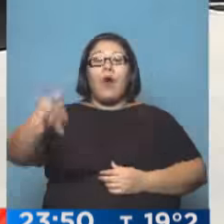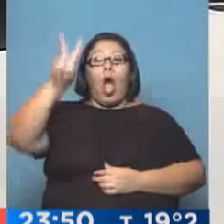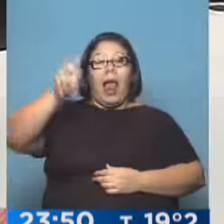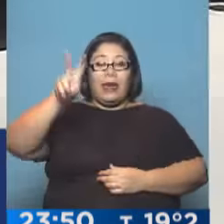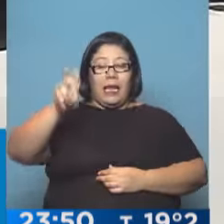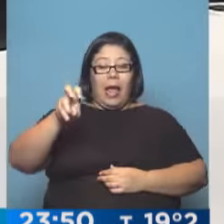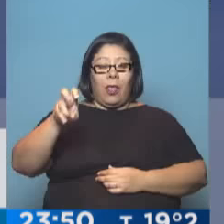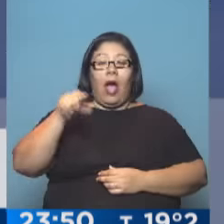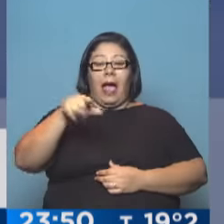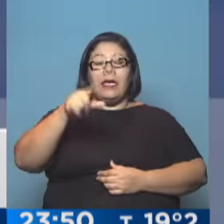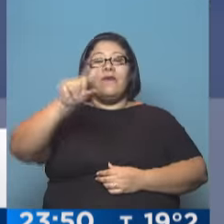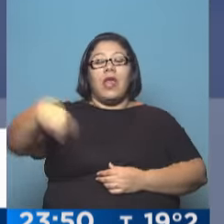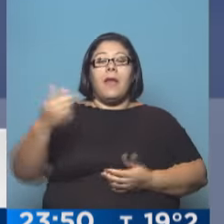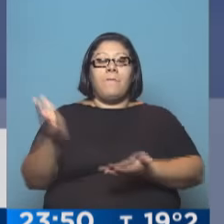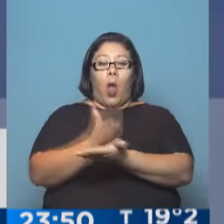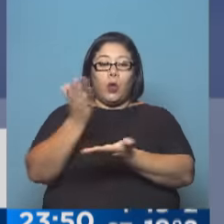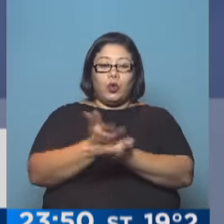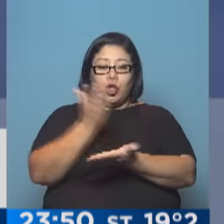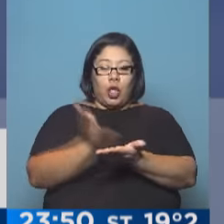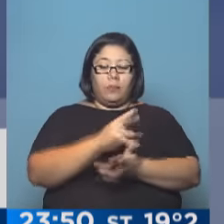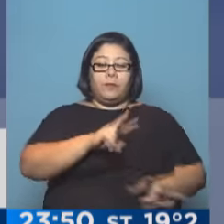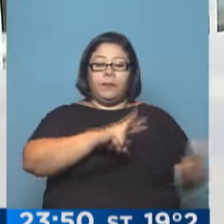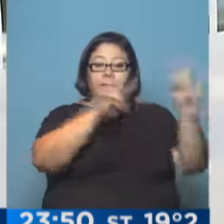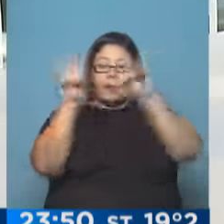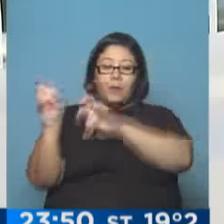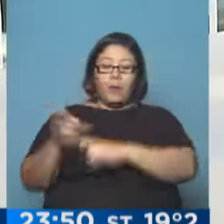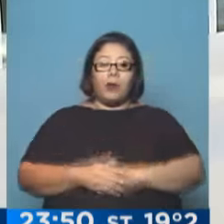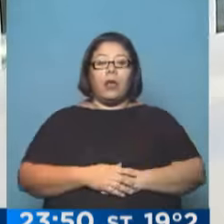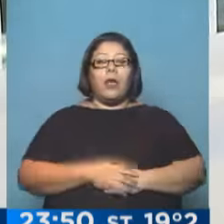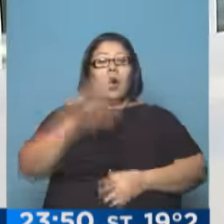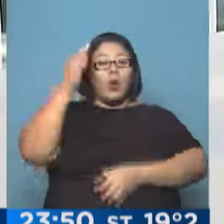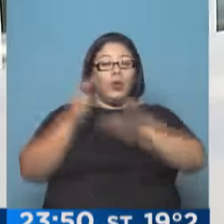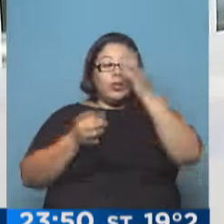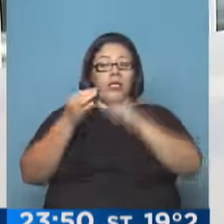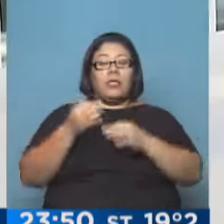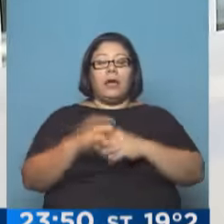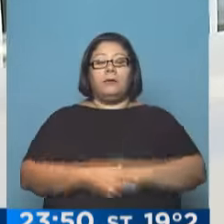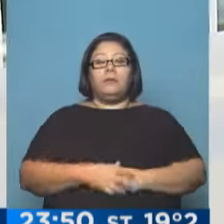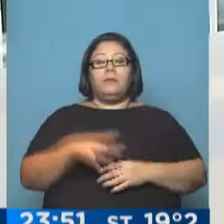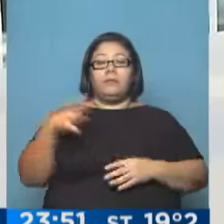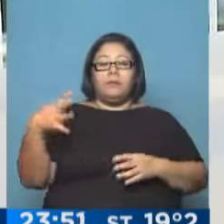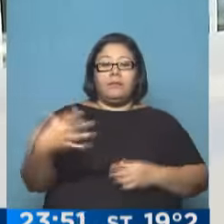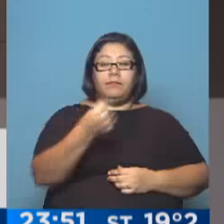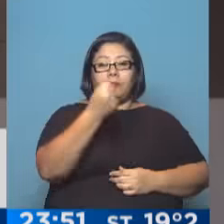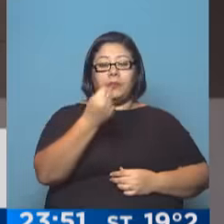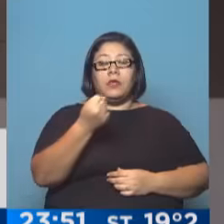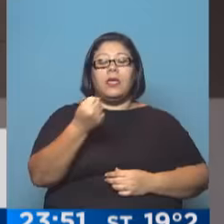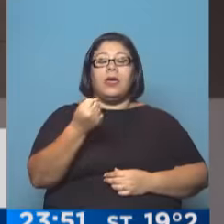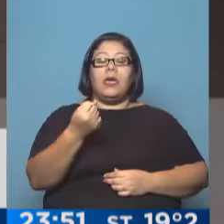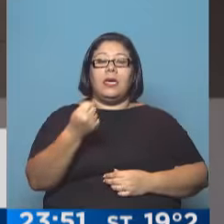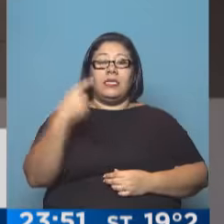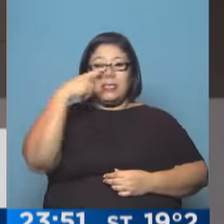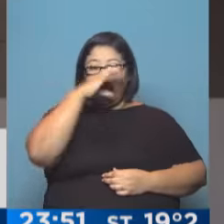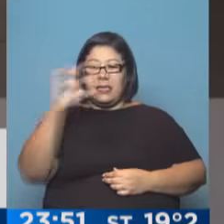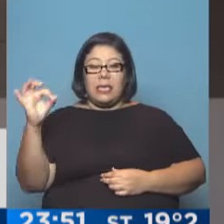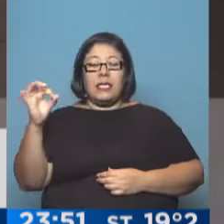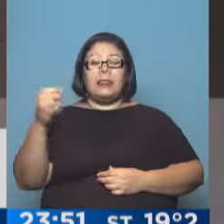Incautan arsenal en Santa Fe. La justicia secuestró más de 700 armas que estaban en forma irregular en comisarías de